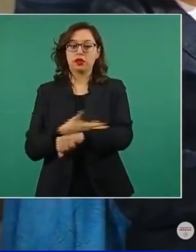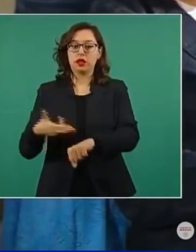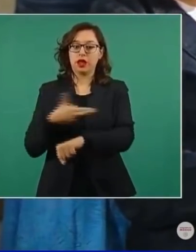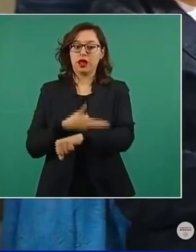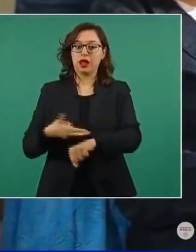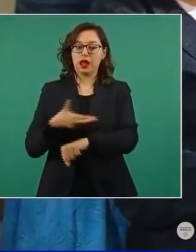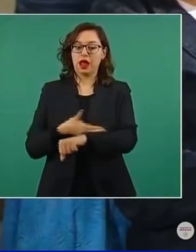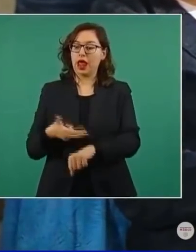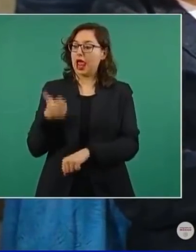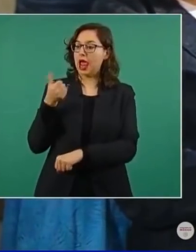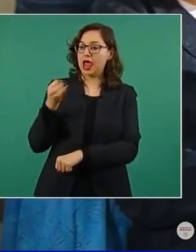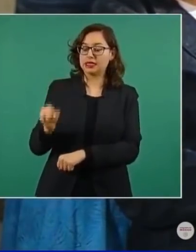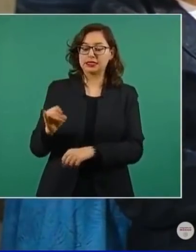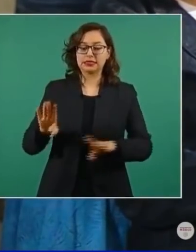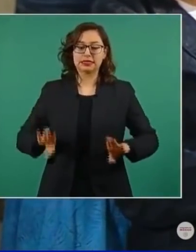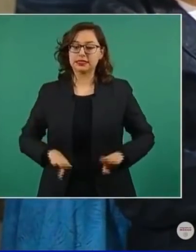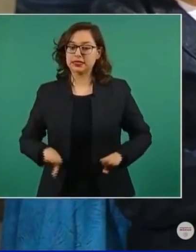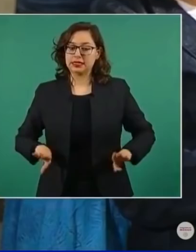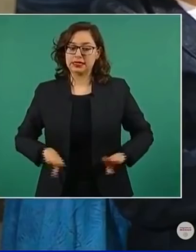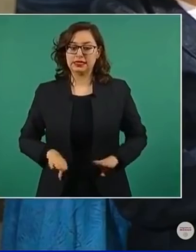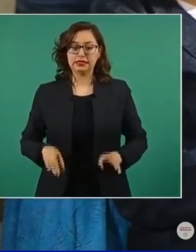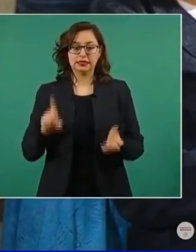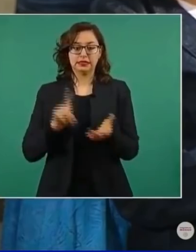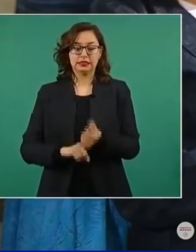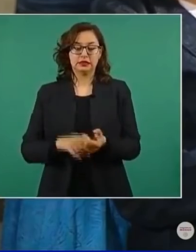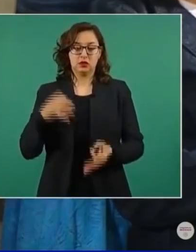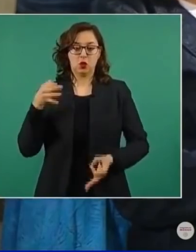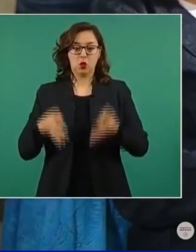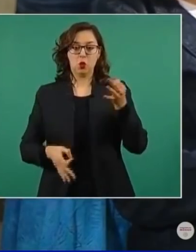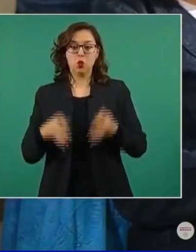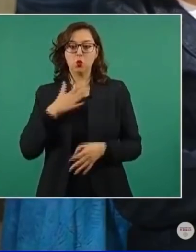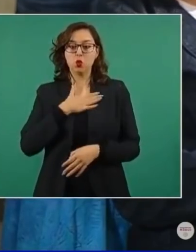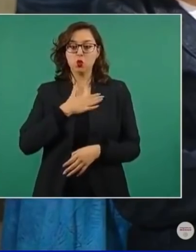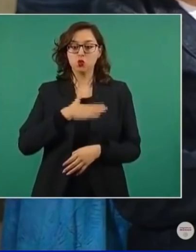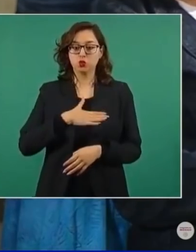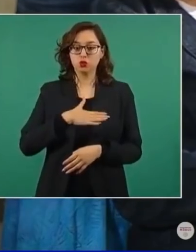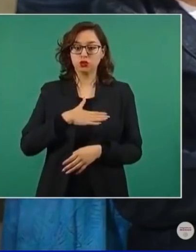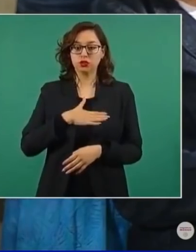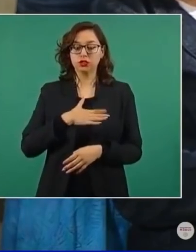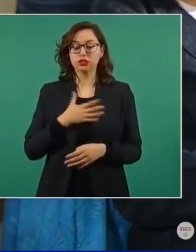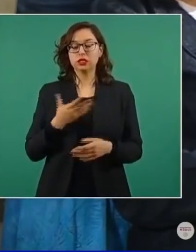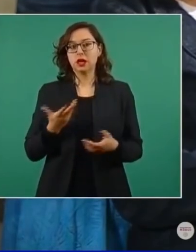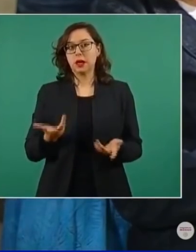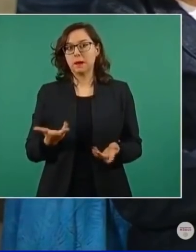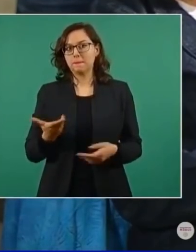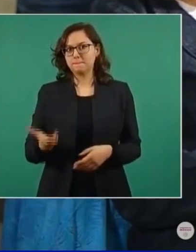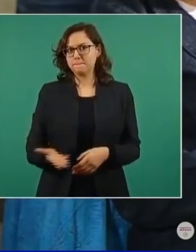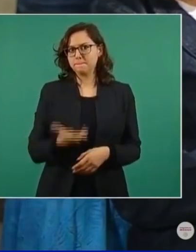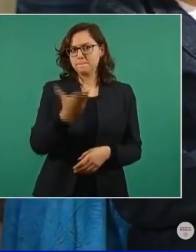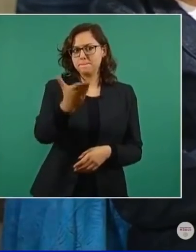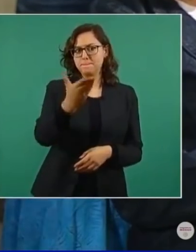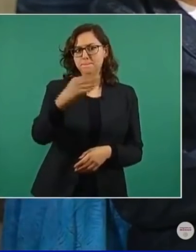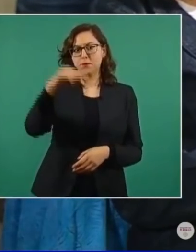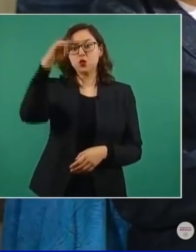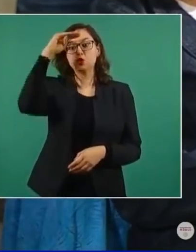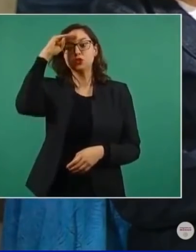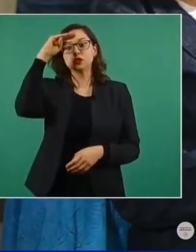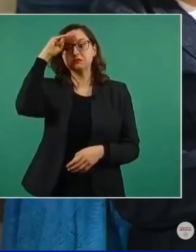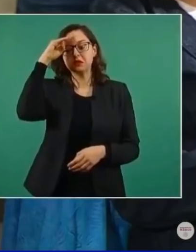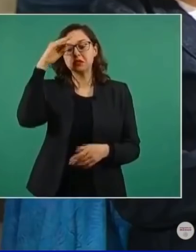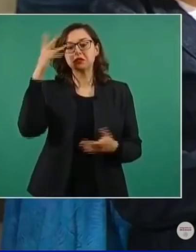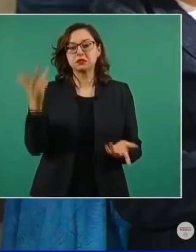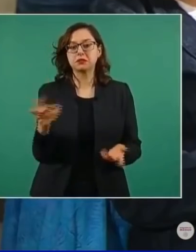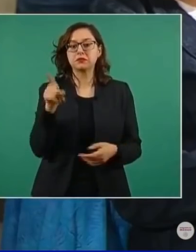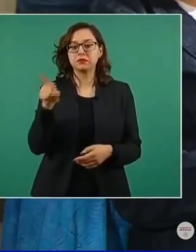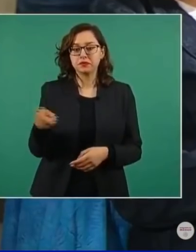esencia de la Corte, que es la impartición de justicia. Usted ahorita, por ejemplo, está de acuerdo en la ampliación del periodo del presidente.